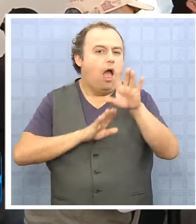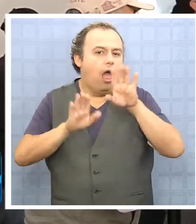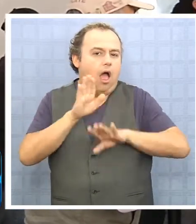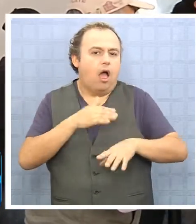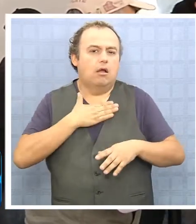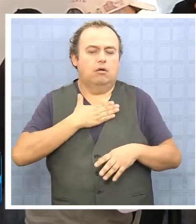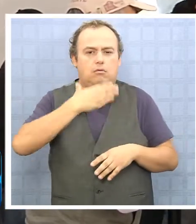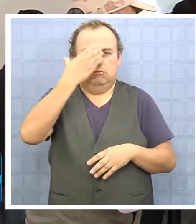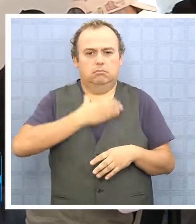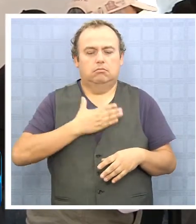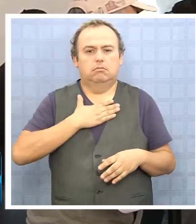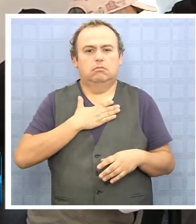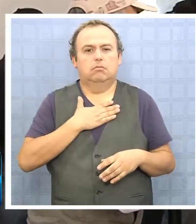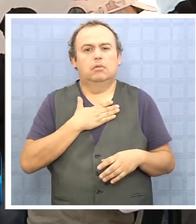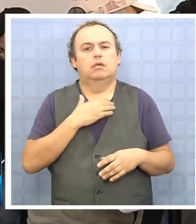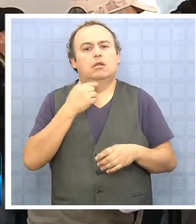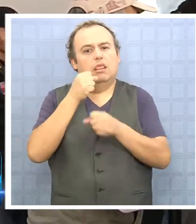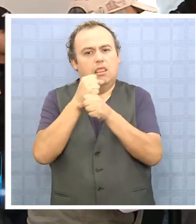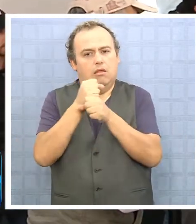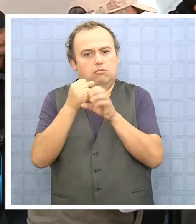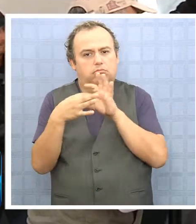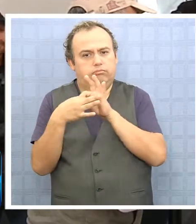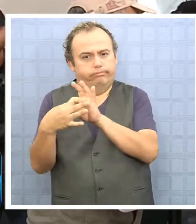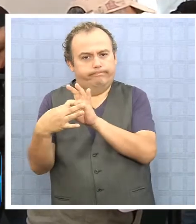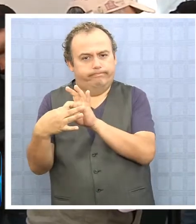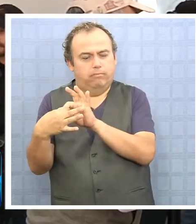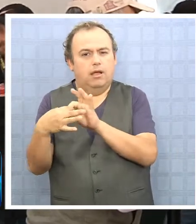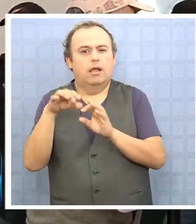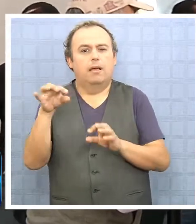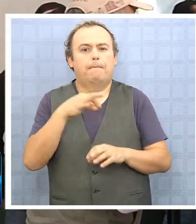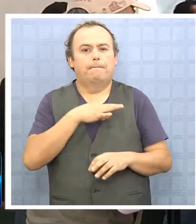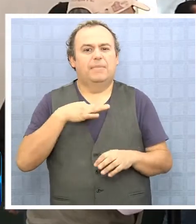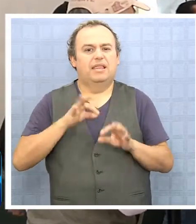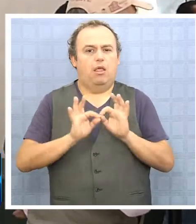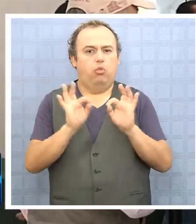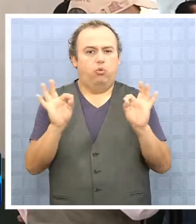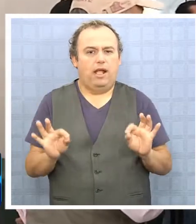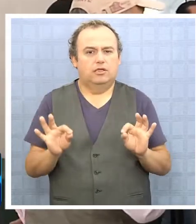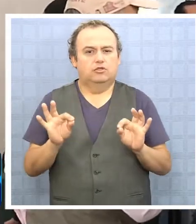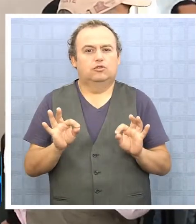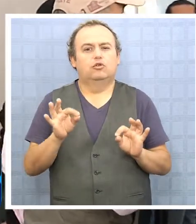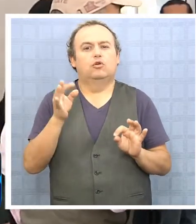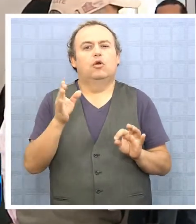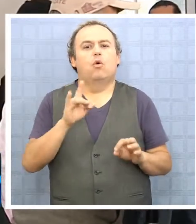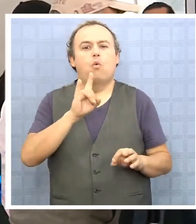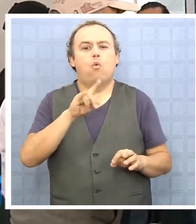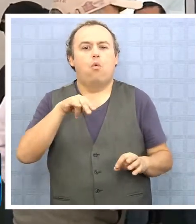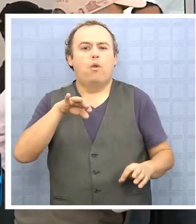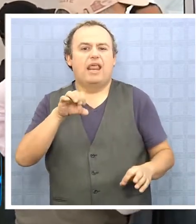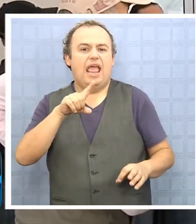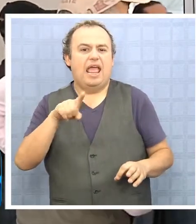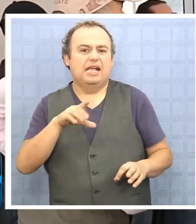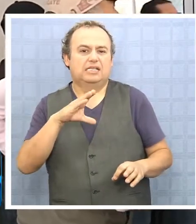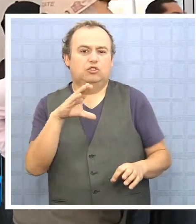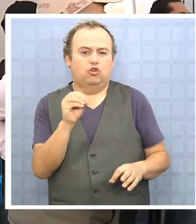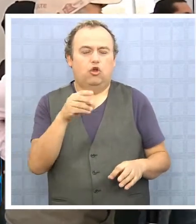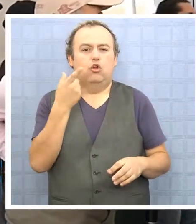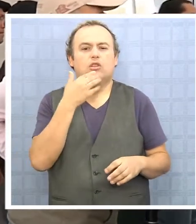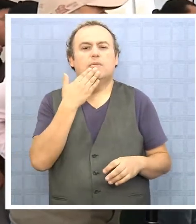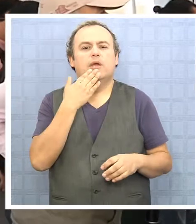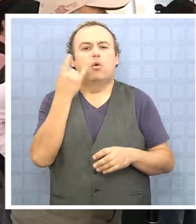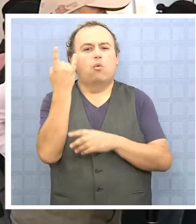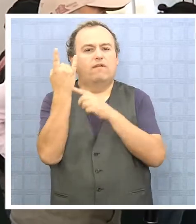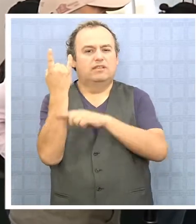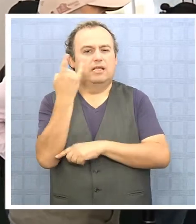Ahora, particularmente en este caso, es un trabajo que estamos haciendo en conjunto con el Ministerio de Educación del nivel central, más la UNESCO, y venían unos académicos de